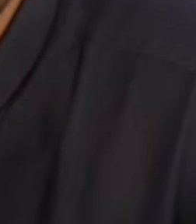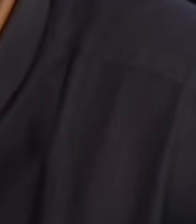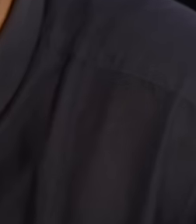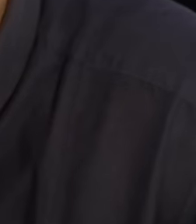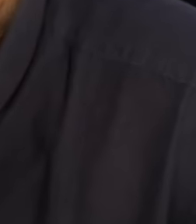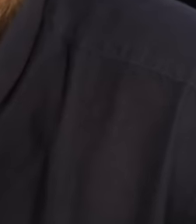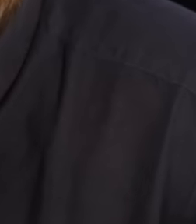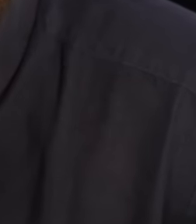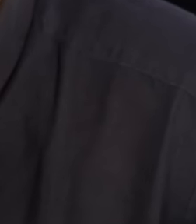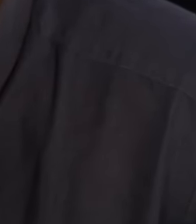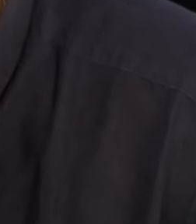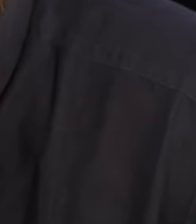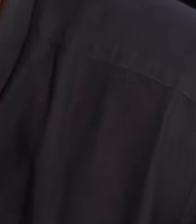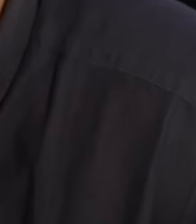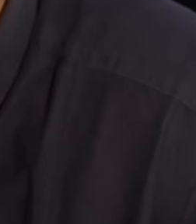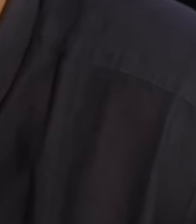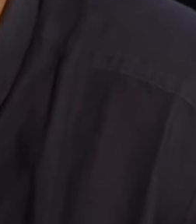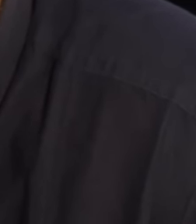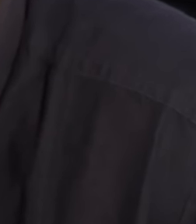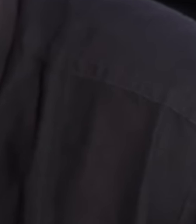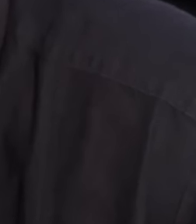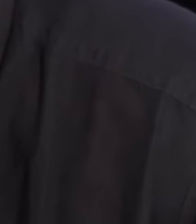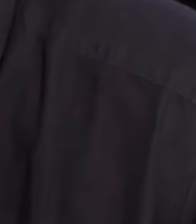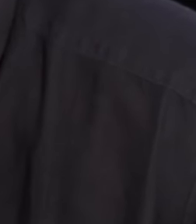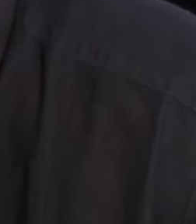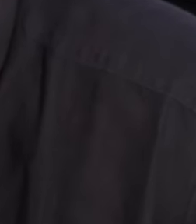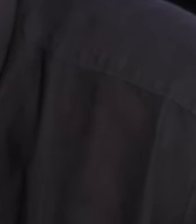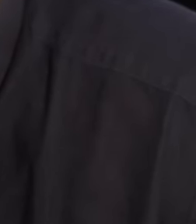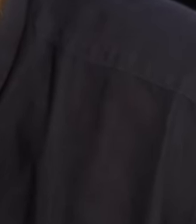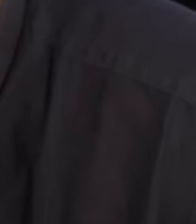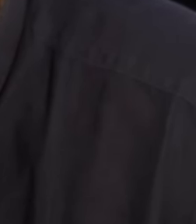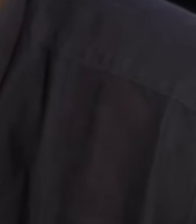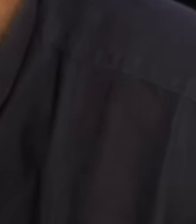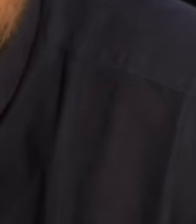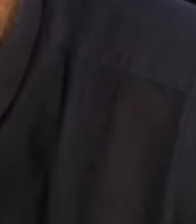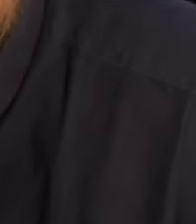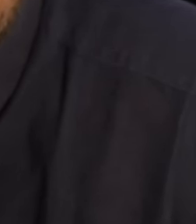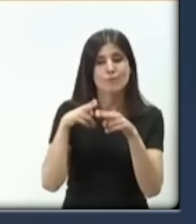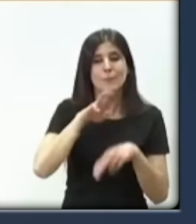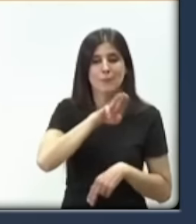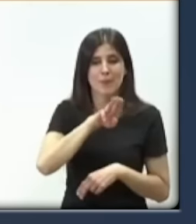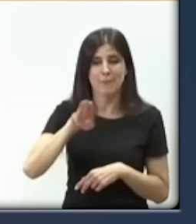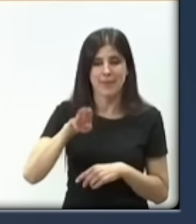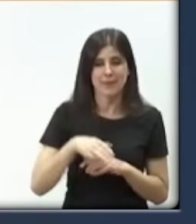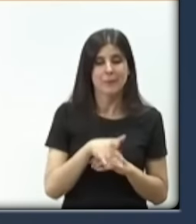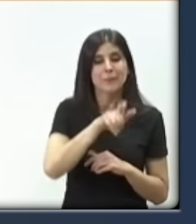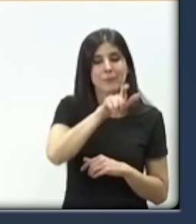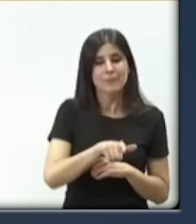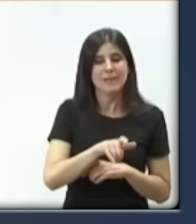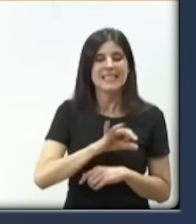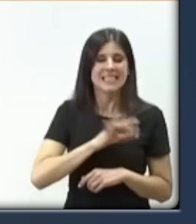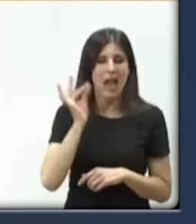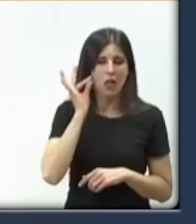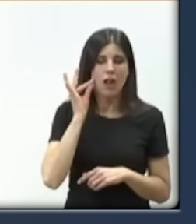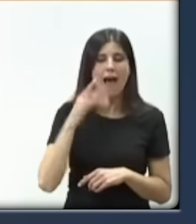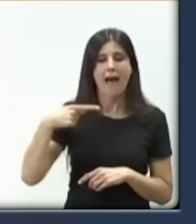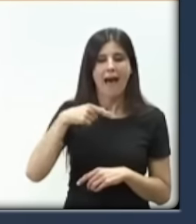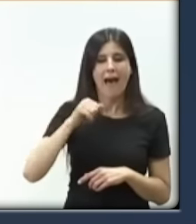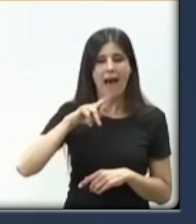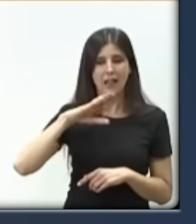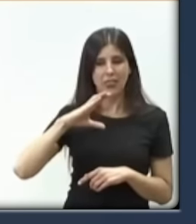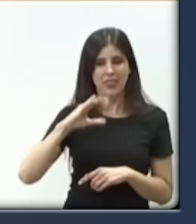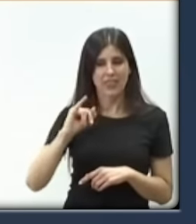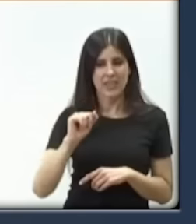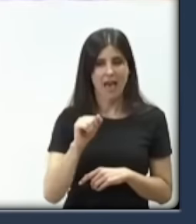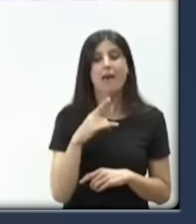comenta si crees que el gobierno es el verdadero propagador de bulos en este país. Senadora García tiene la palabra. Amárrense los